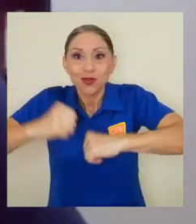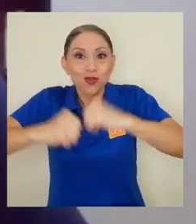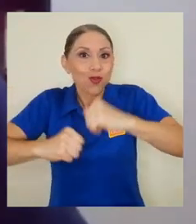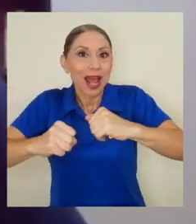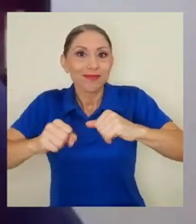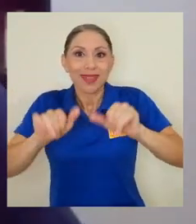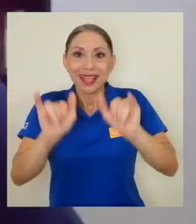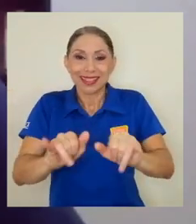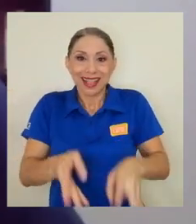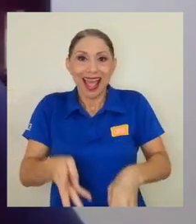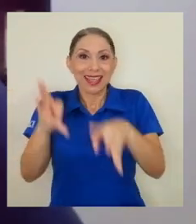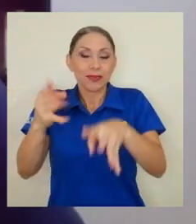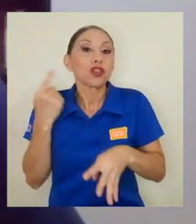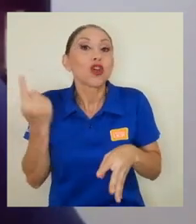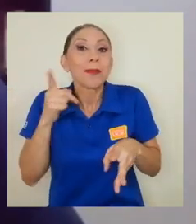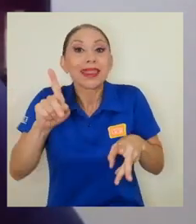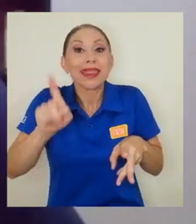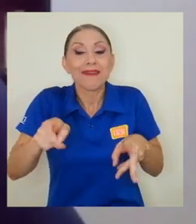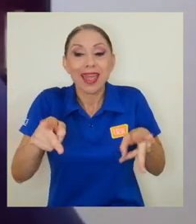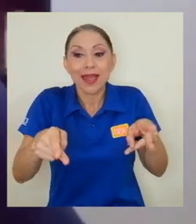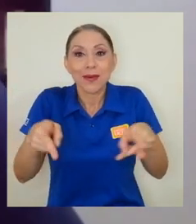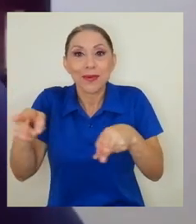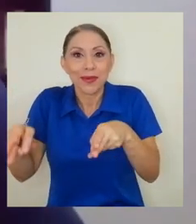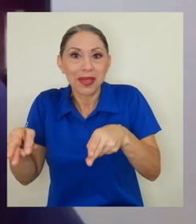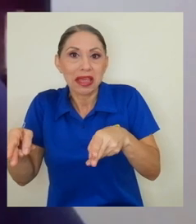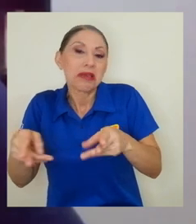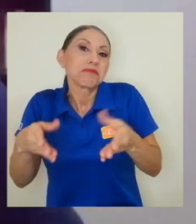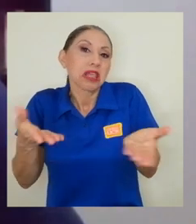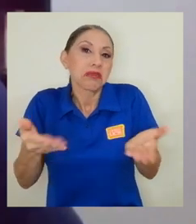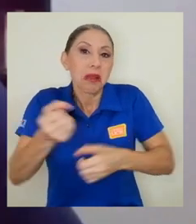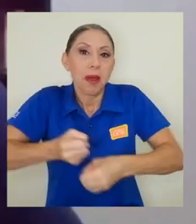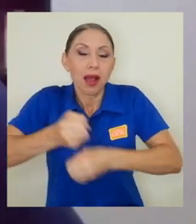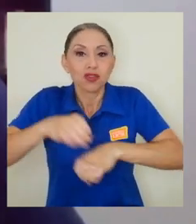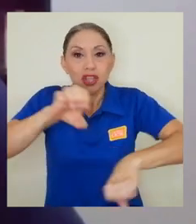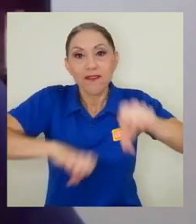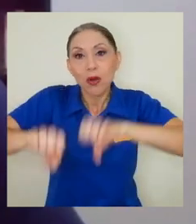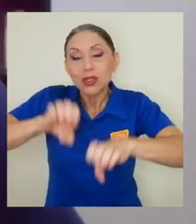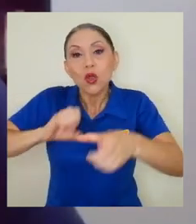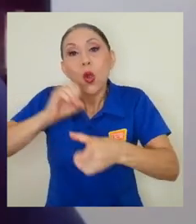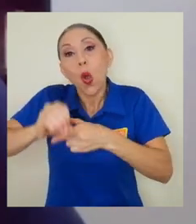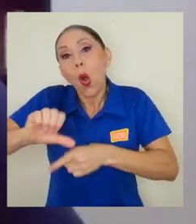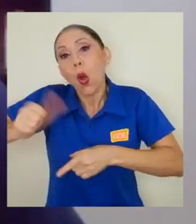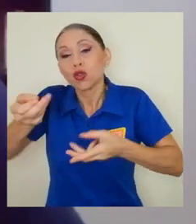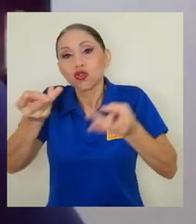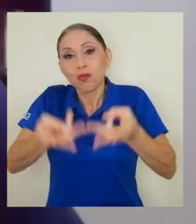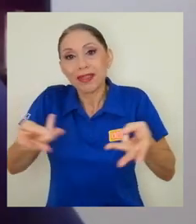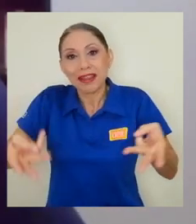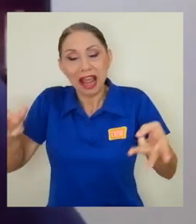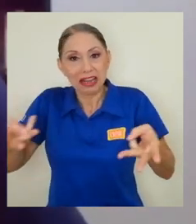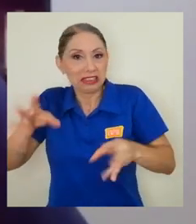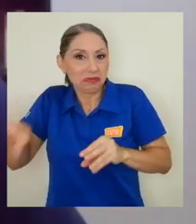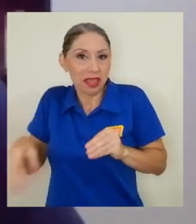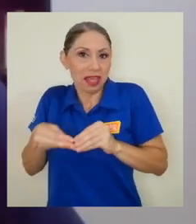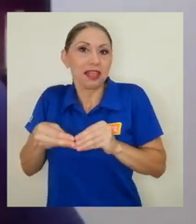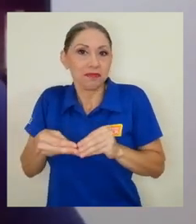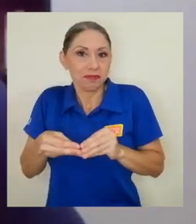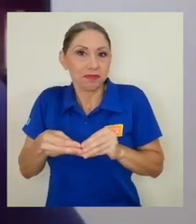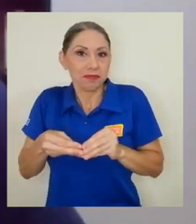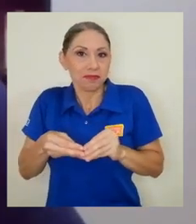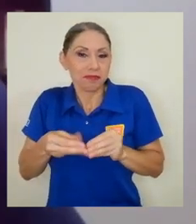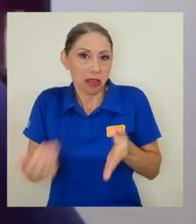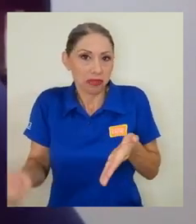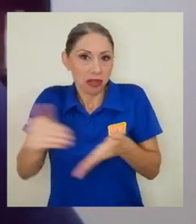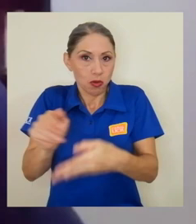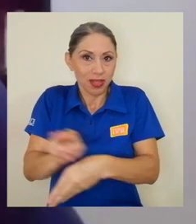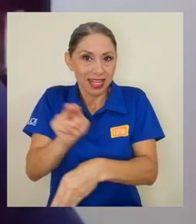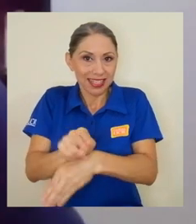editar, ya sean las asignaciones evaluativas o algún otro material que en ese momento deseemos añadir. Esto nos permite